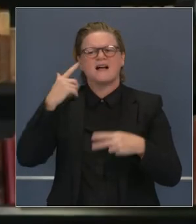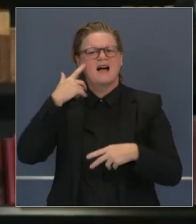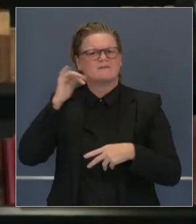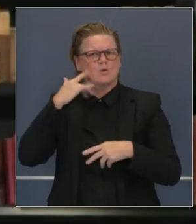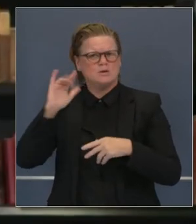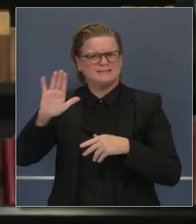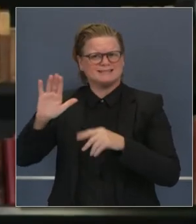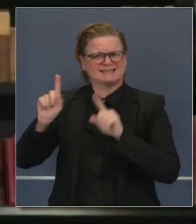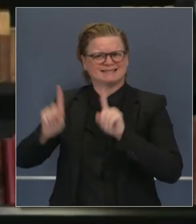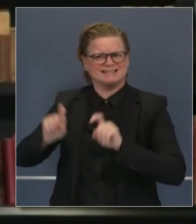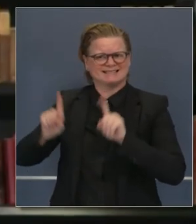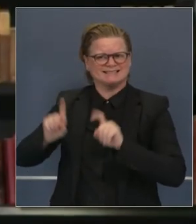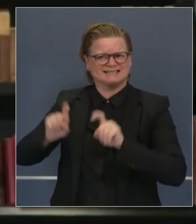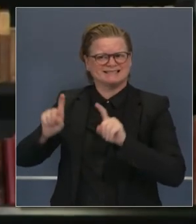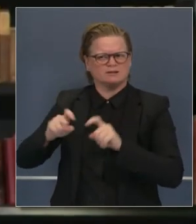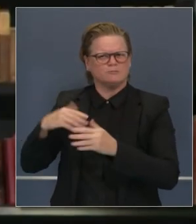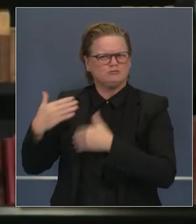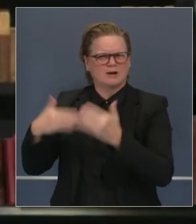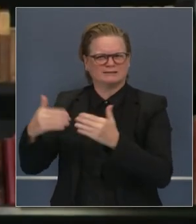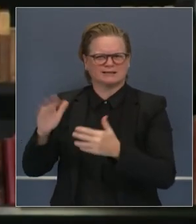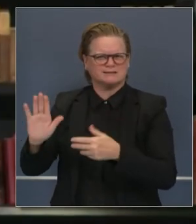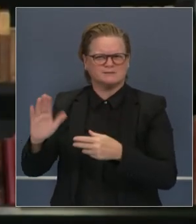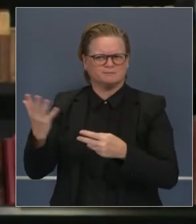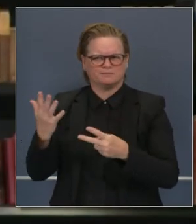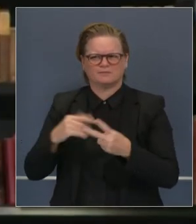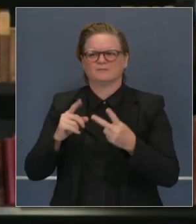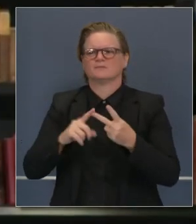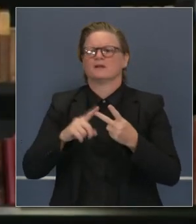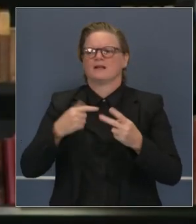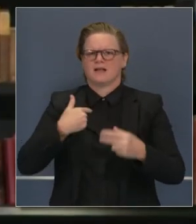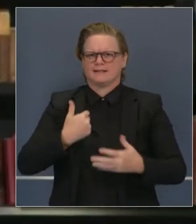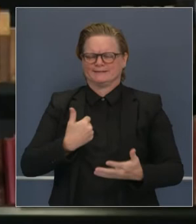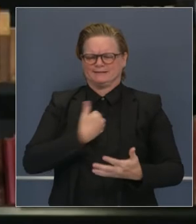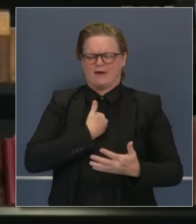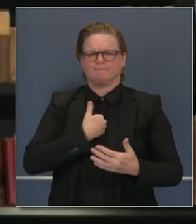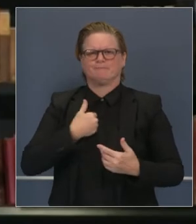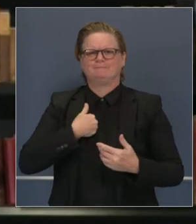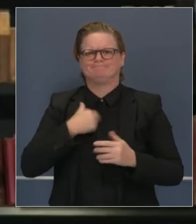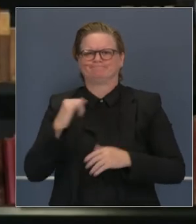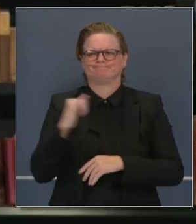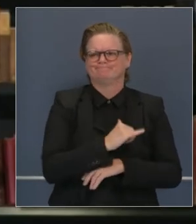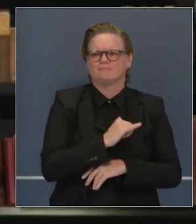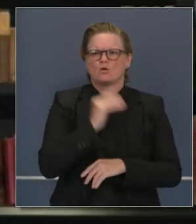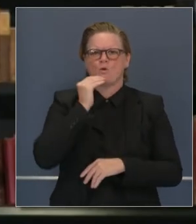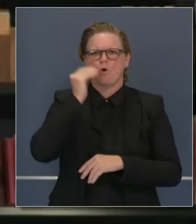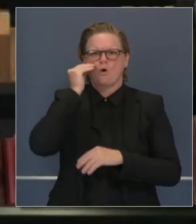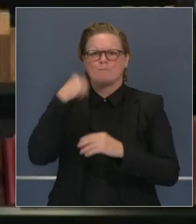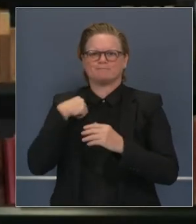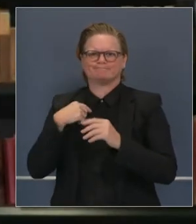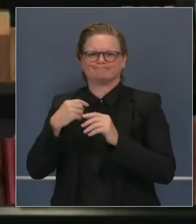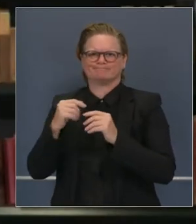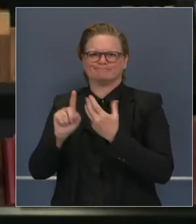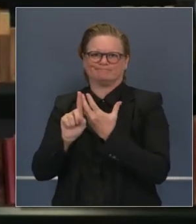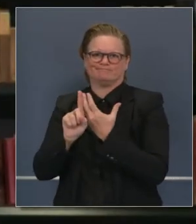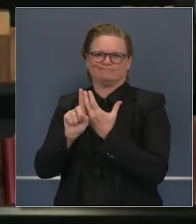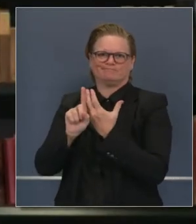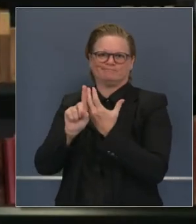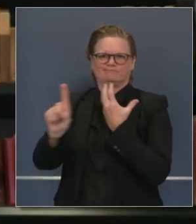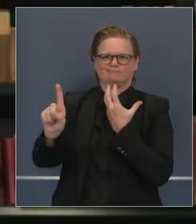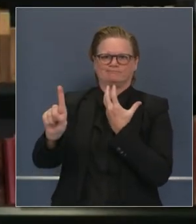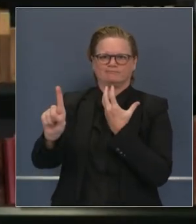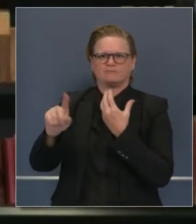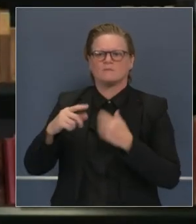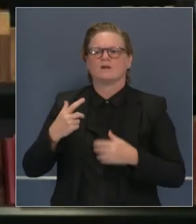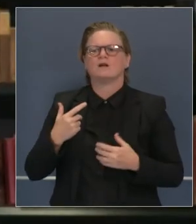Los protocolos de datos de California y el hecho de realizar autocuarentenas en cuanto a los